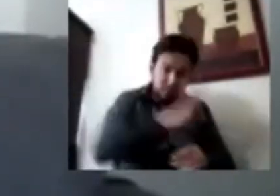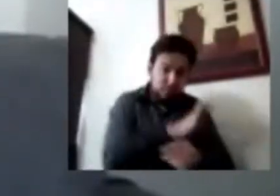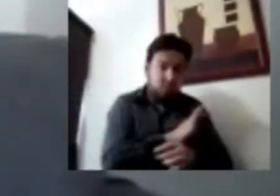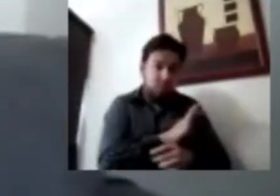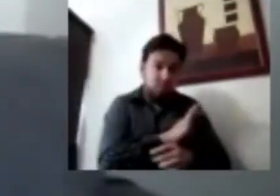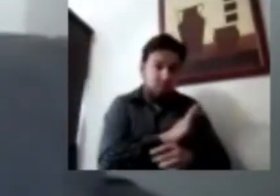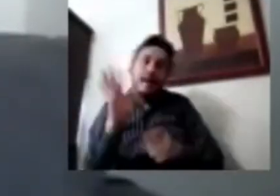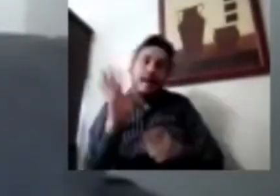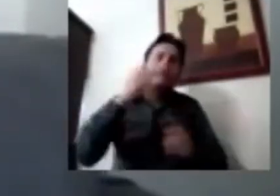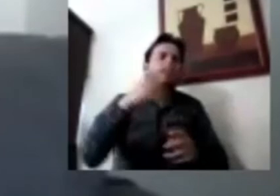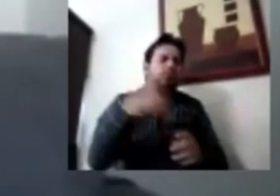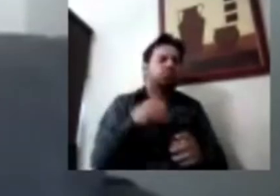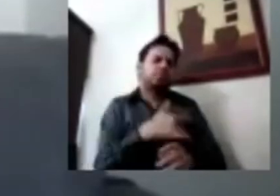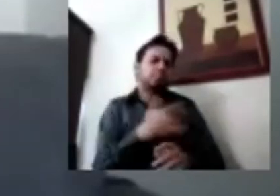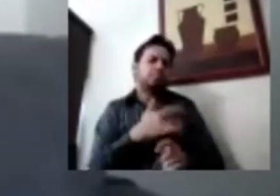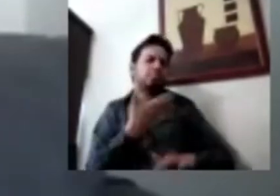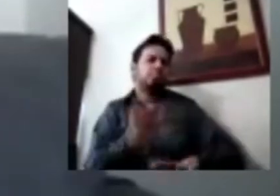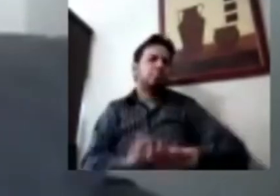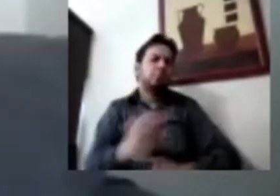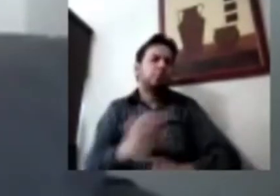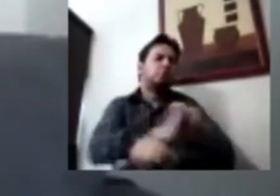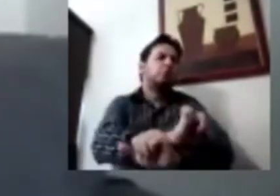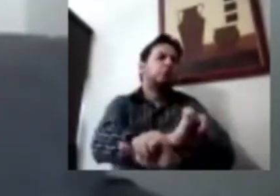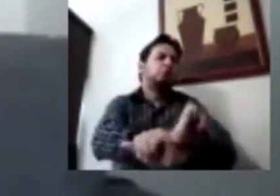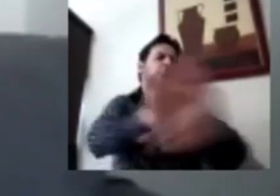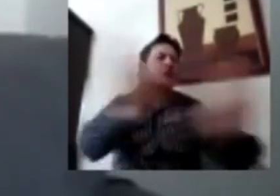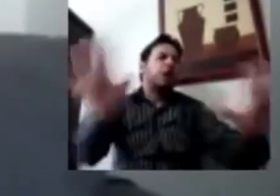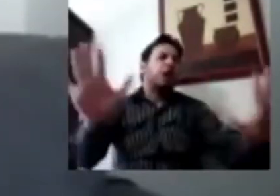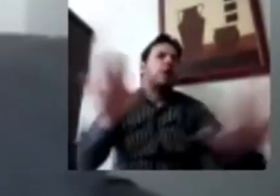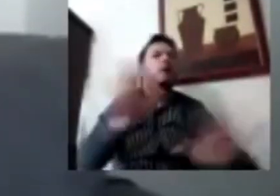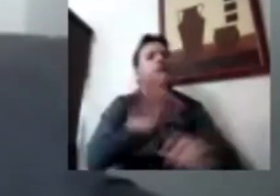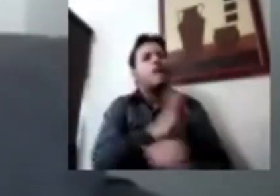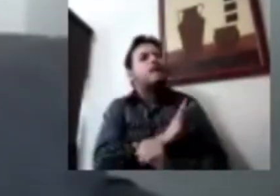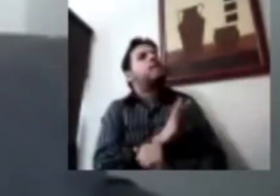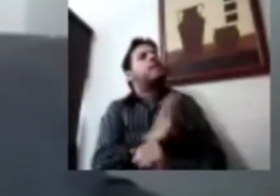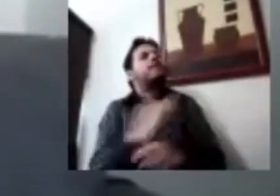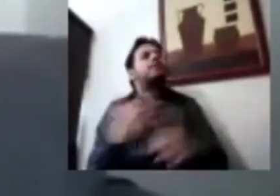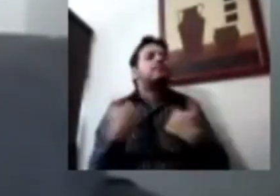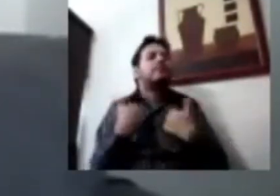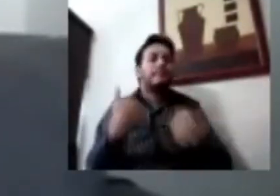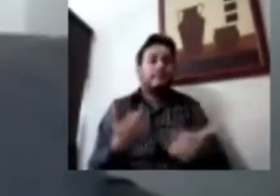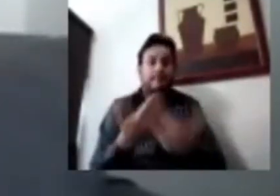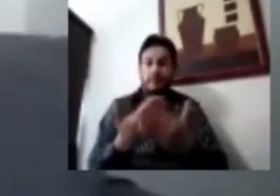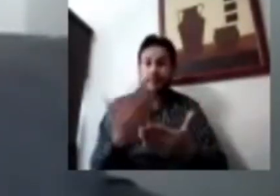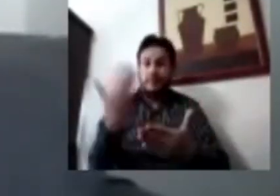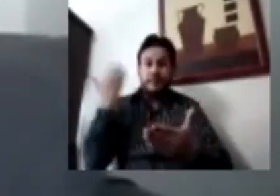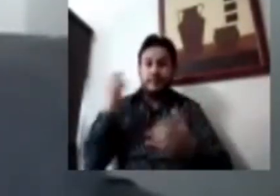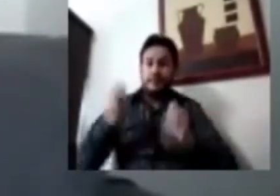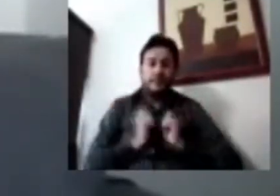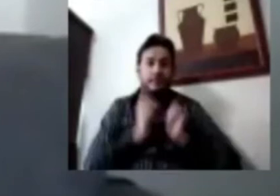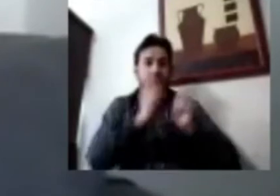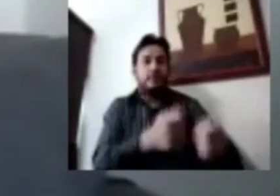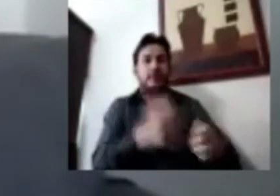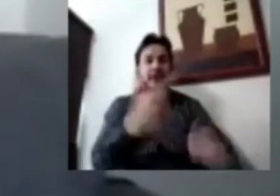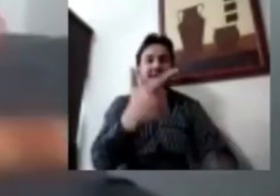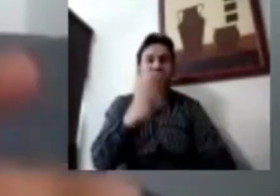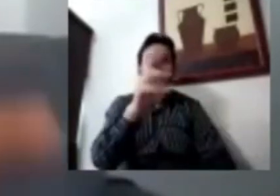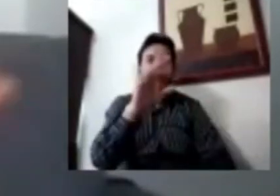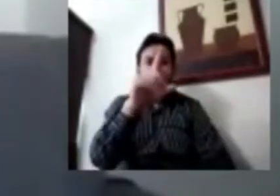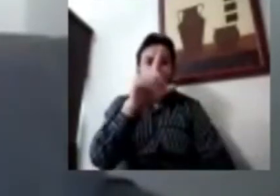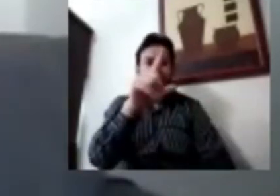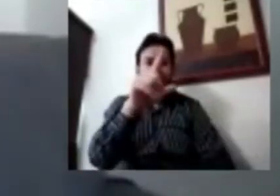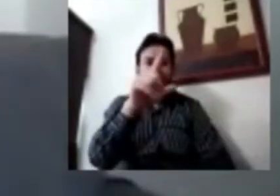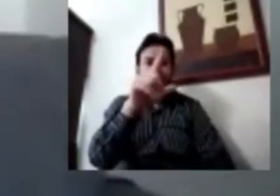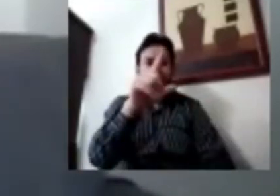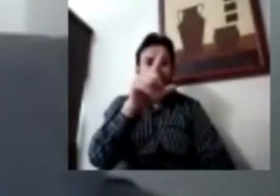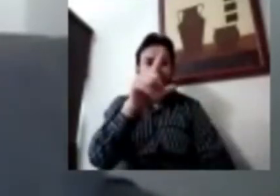muy claro de cómo estamos viviendo esta situación. Quiero antes de darle la palabra a Graciela, gracias, Alejandro, agradecer también